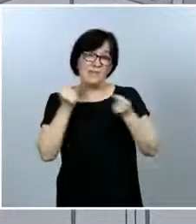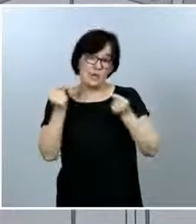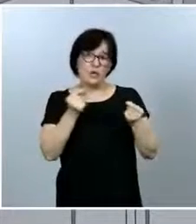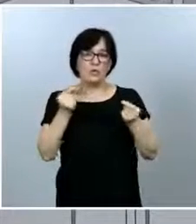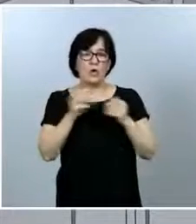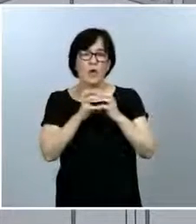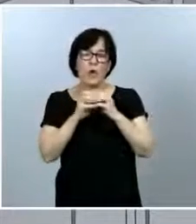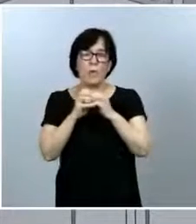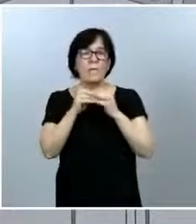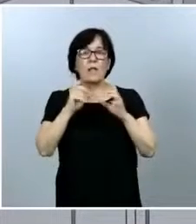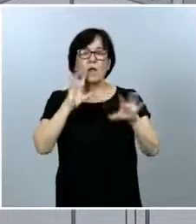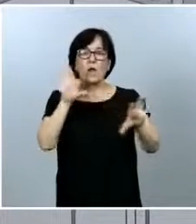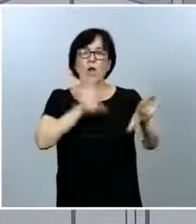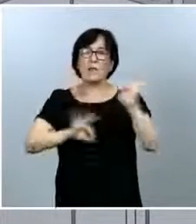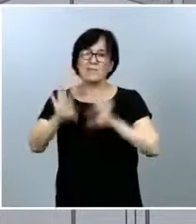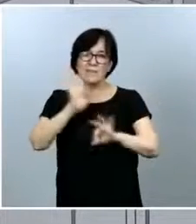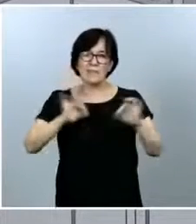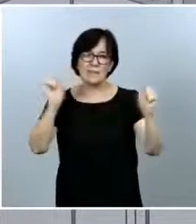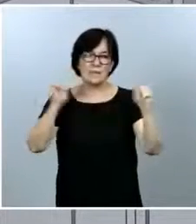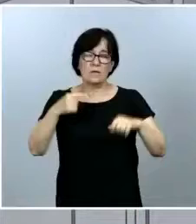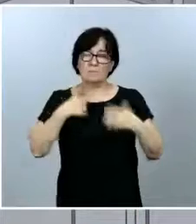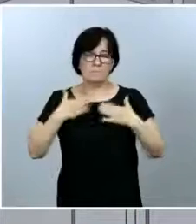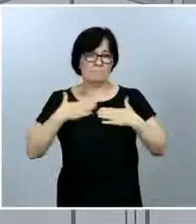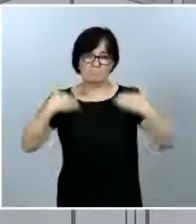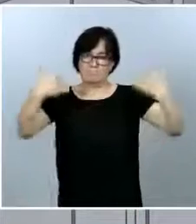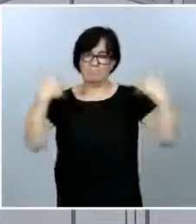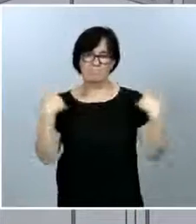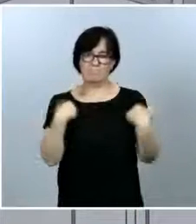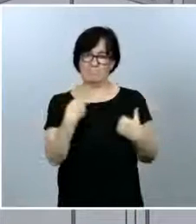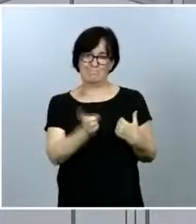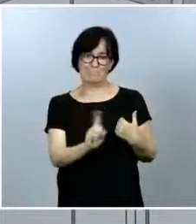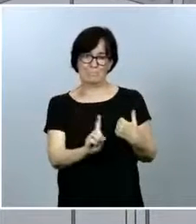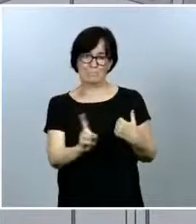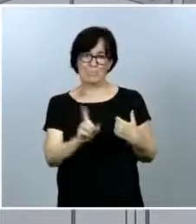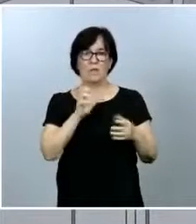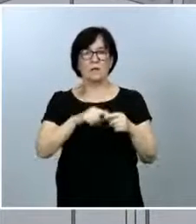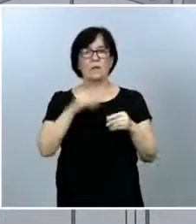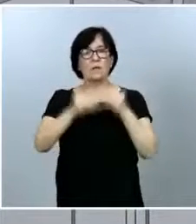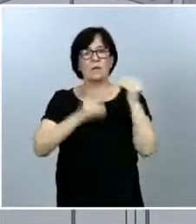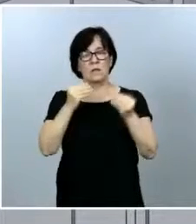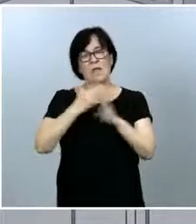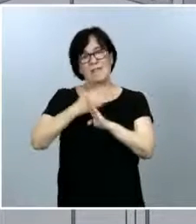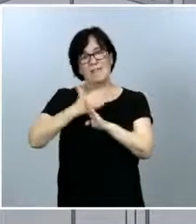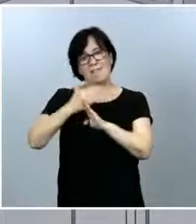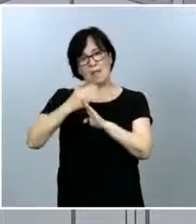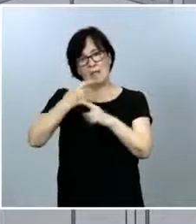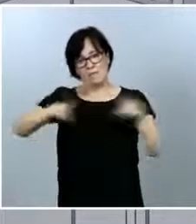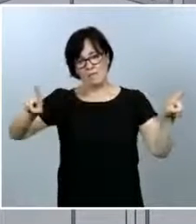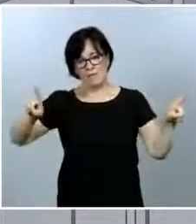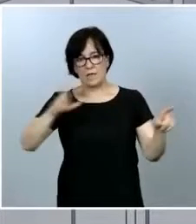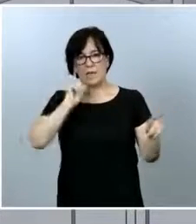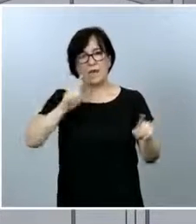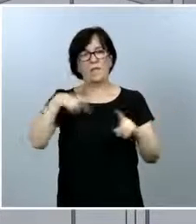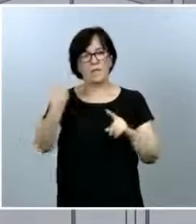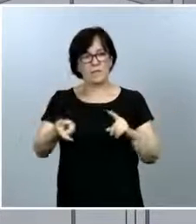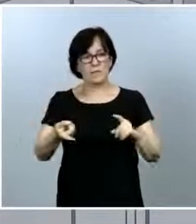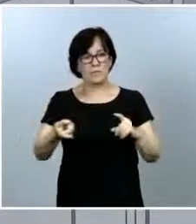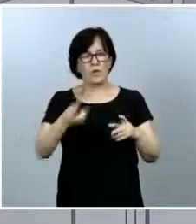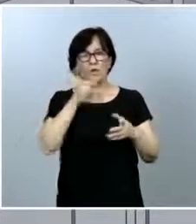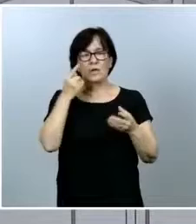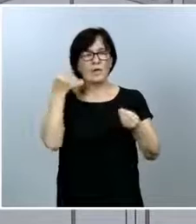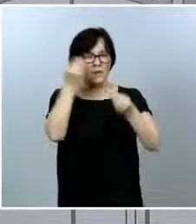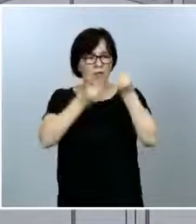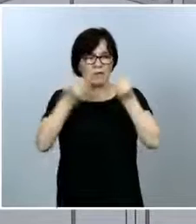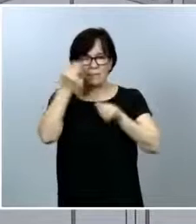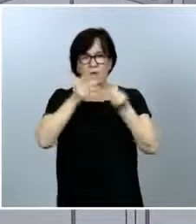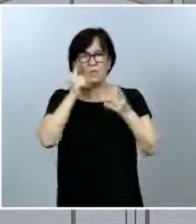decisiones de este tipo no me compete a mí tomarlas, se toman en otro nivel y se toman después de reflexionar mucho sobre